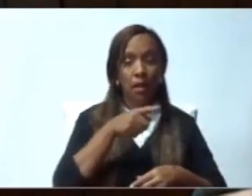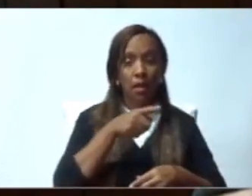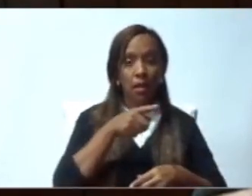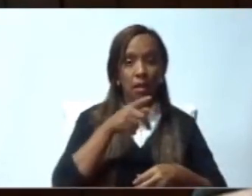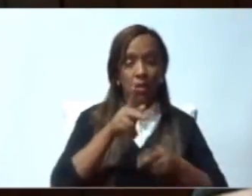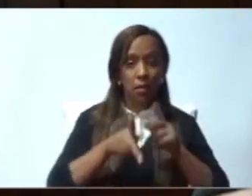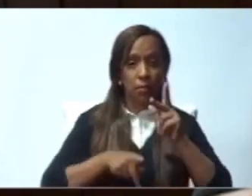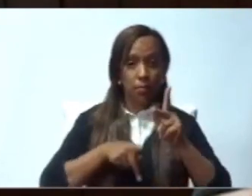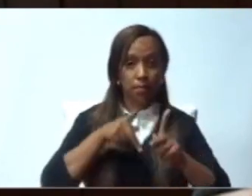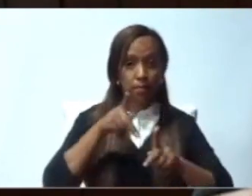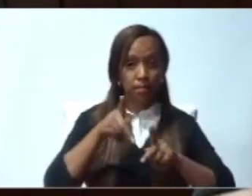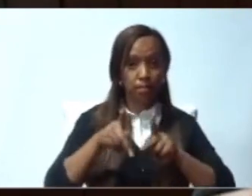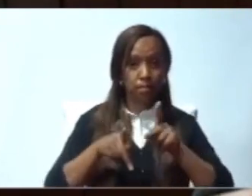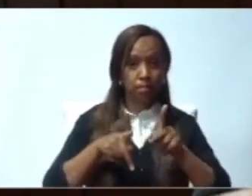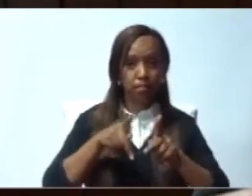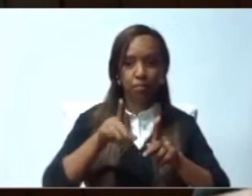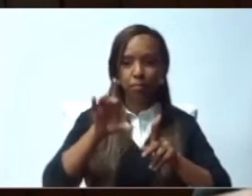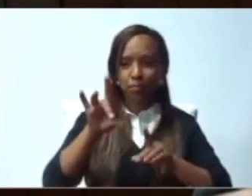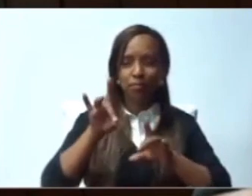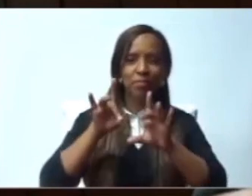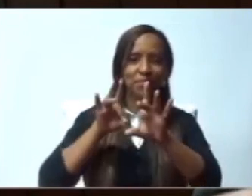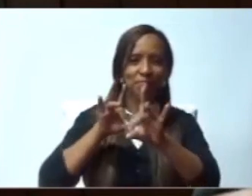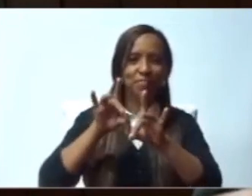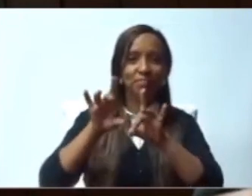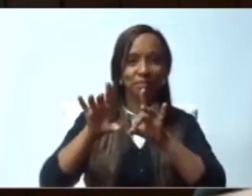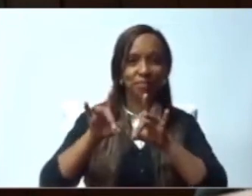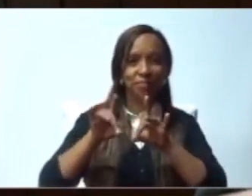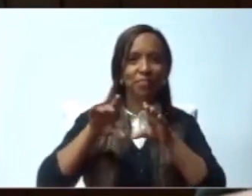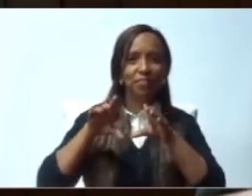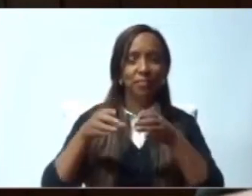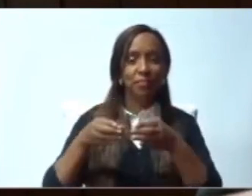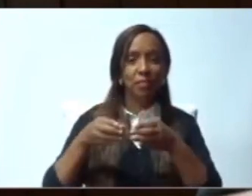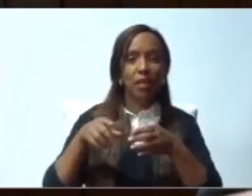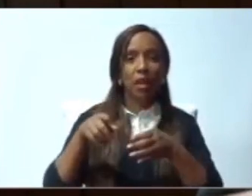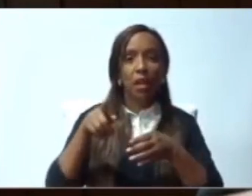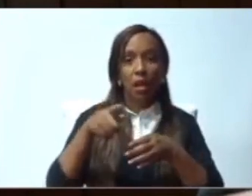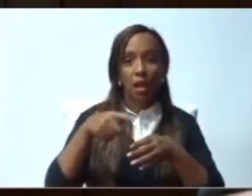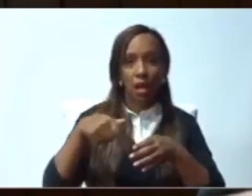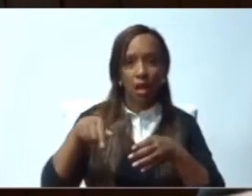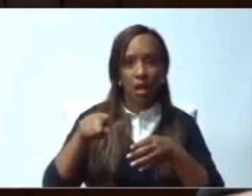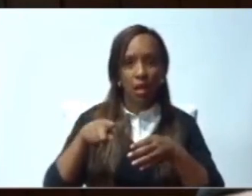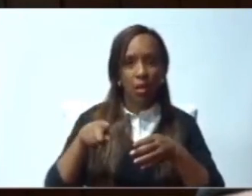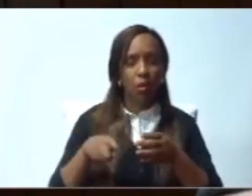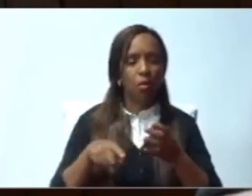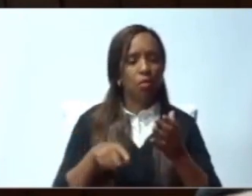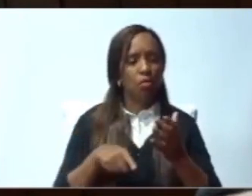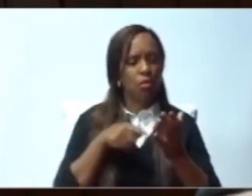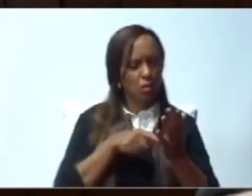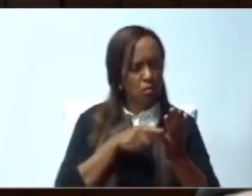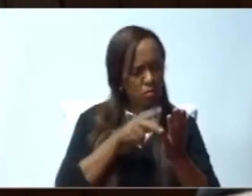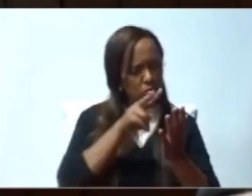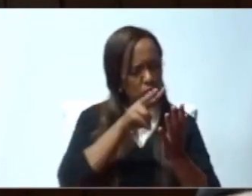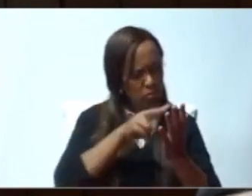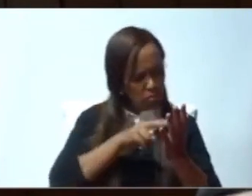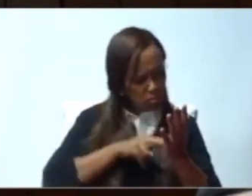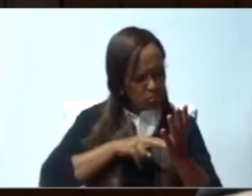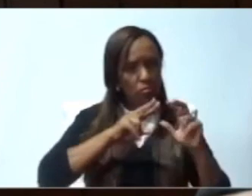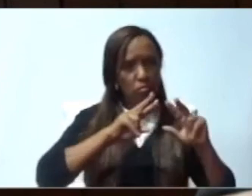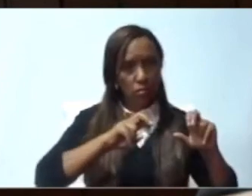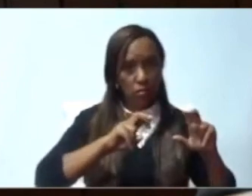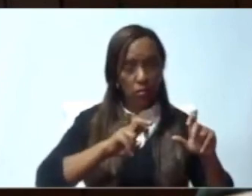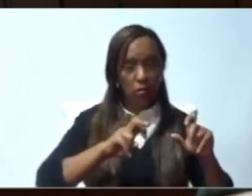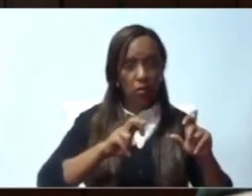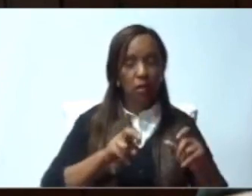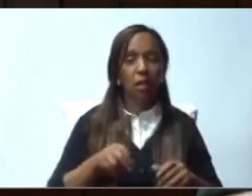perfiles de los que nosotros hemos considerado solo una parte importante de la comunidad